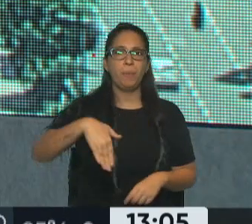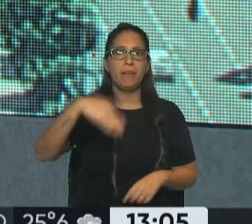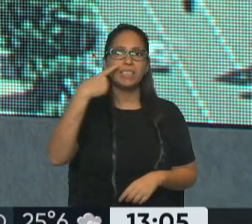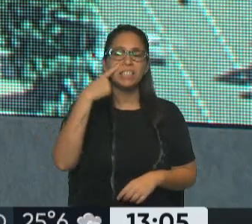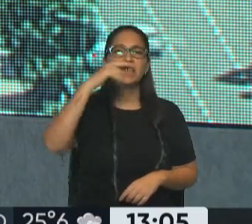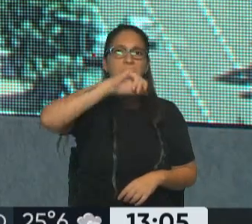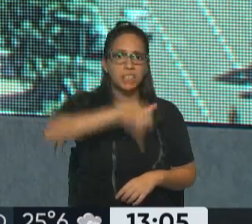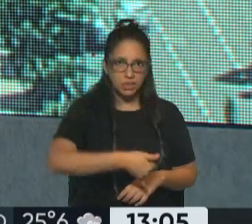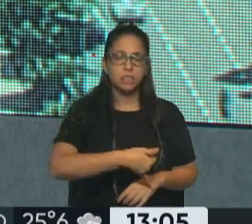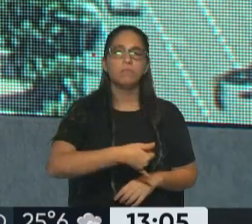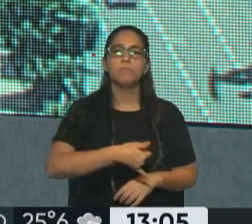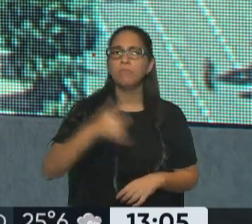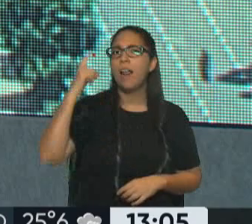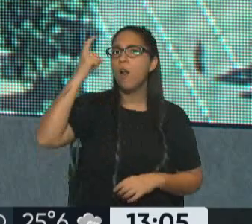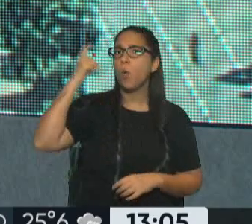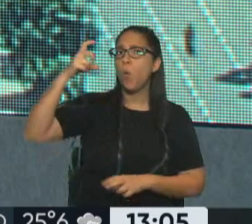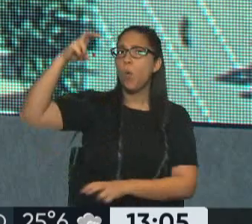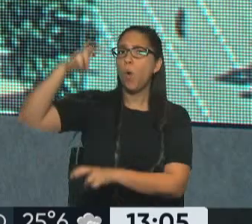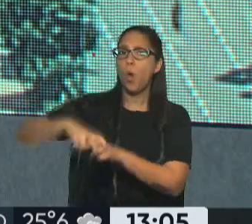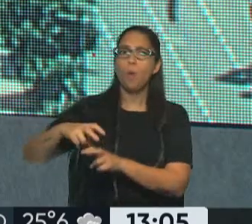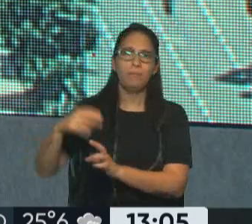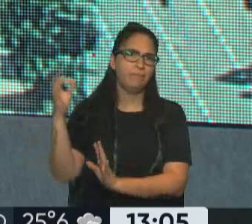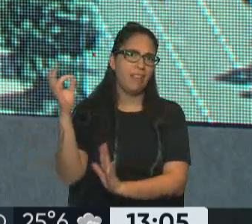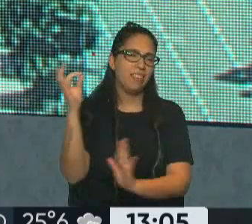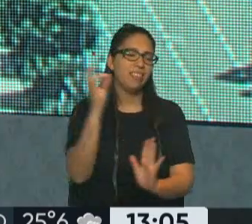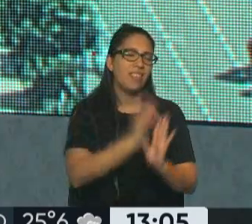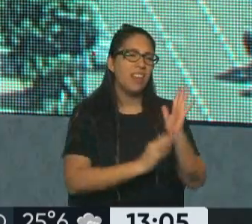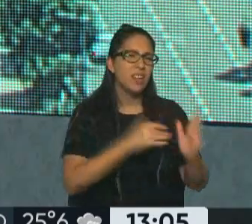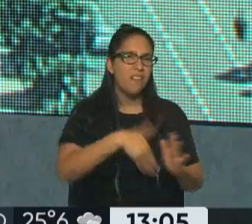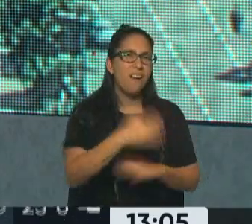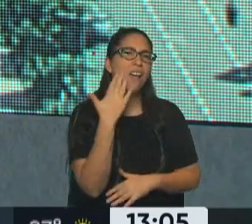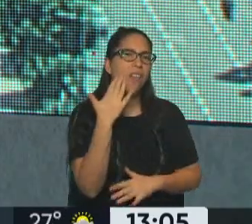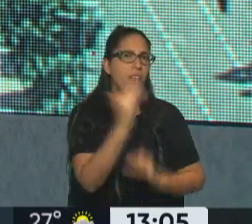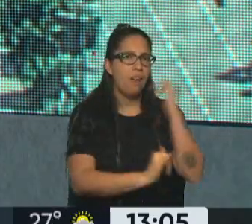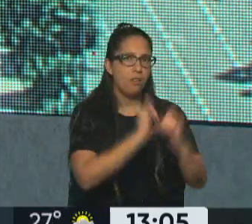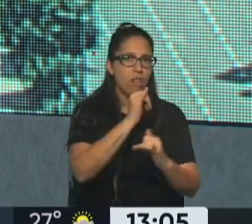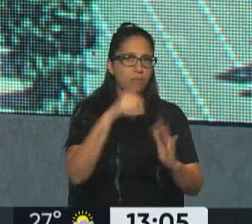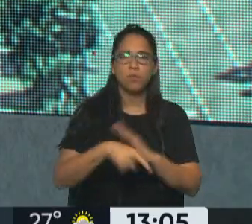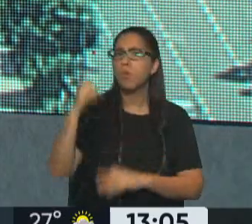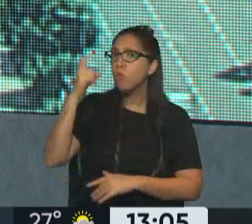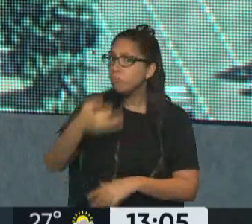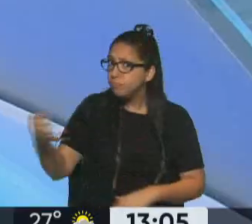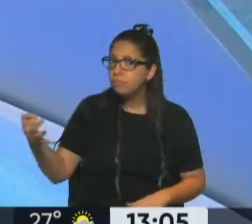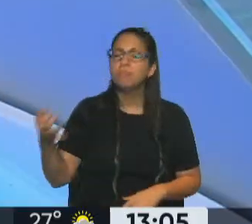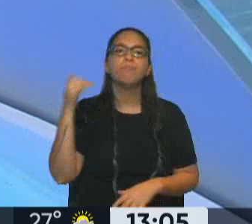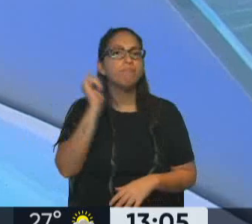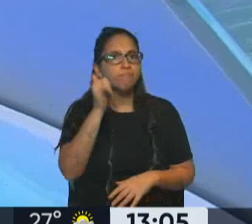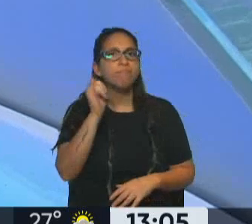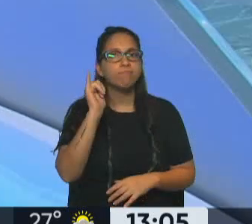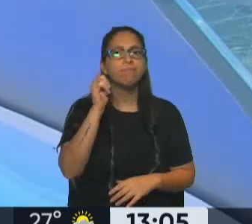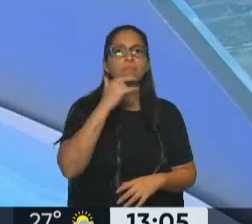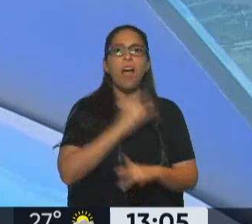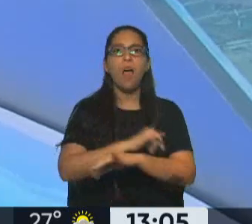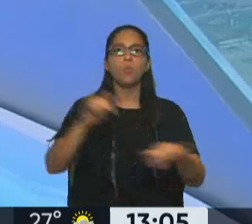Internacional y Raúl, van a dar los detalles y lo van a anunciar esta tarde. Exactamente, así parece según el anuncio